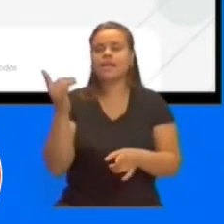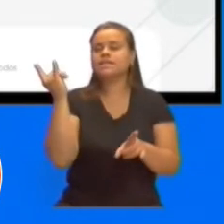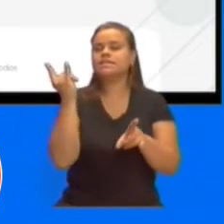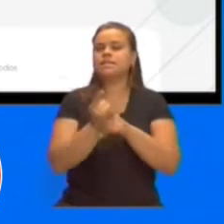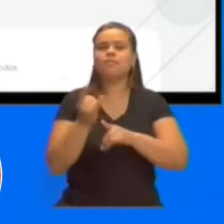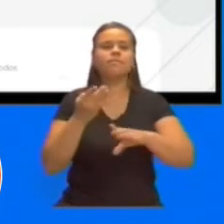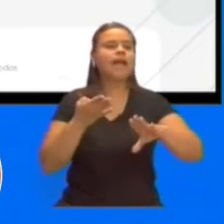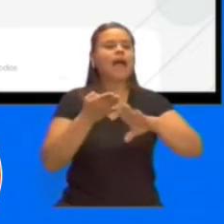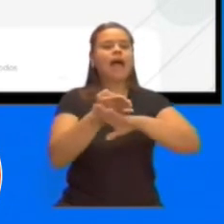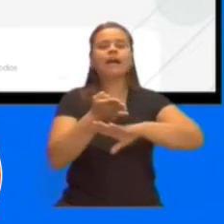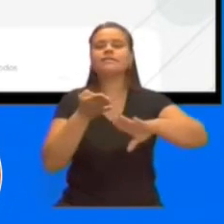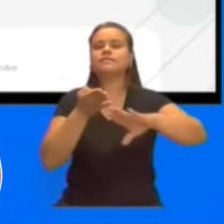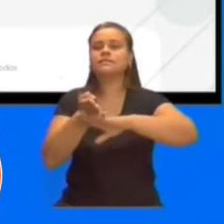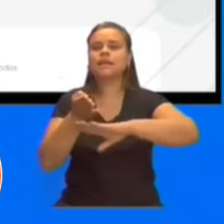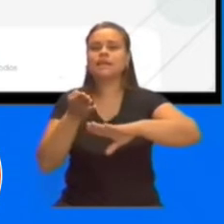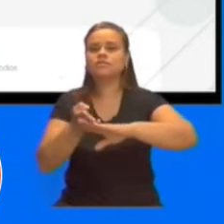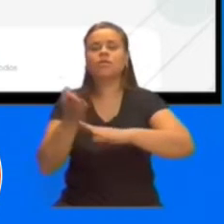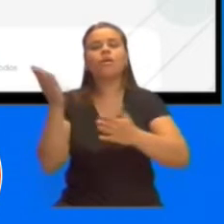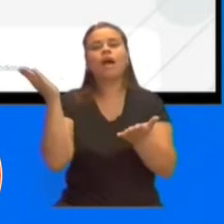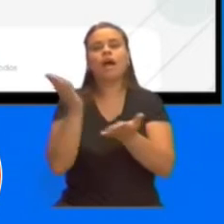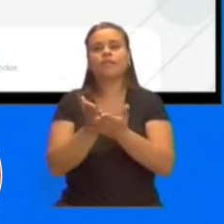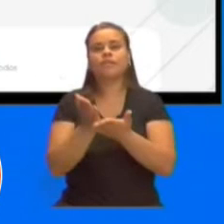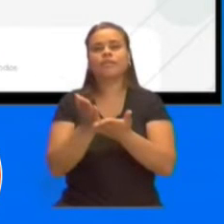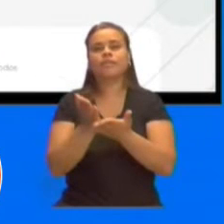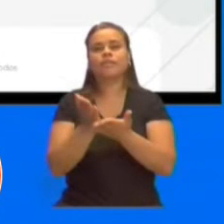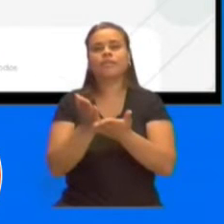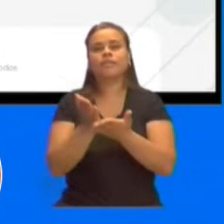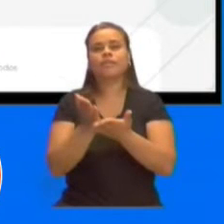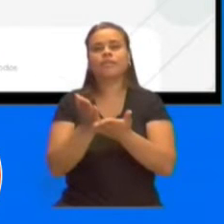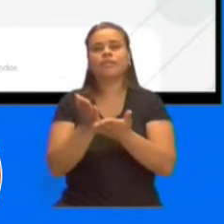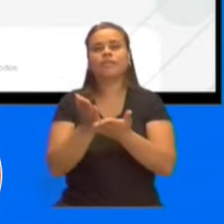puerta al resto de los derechos que sabemos que son necesarios.